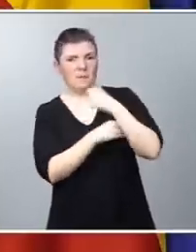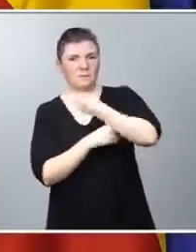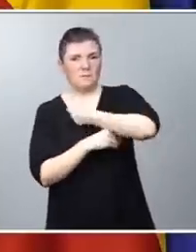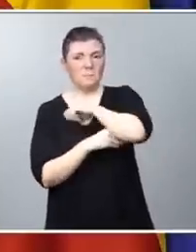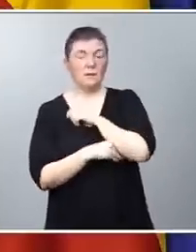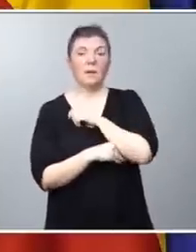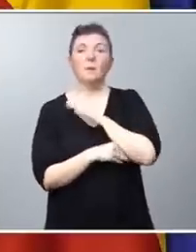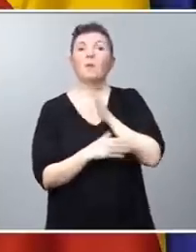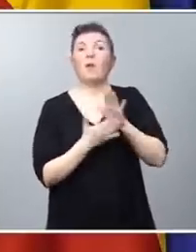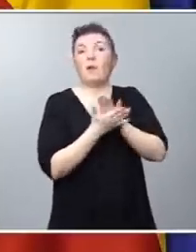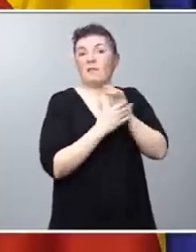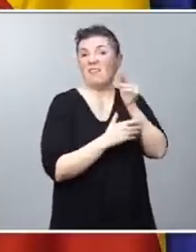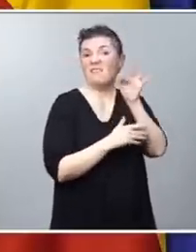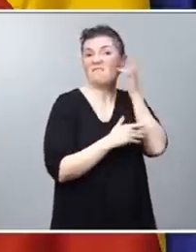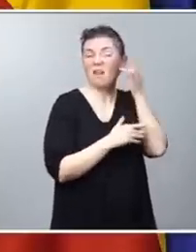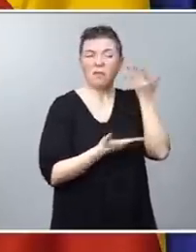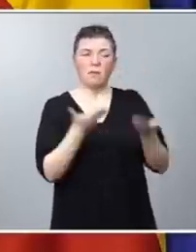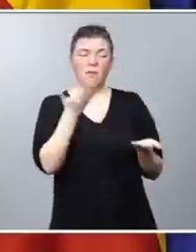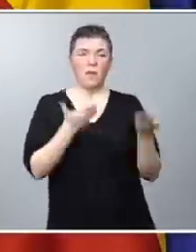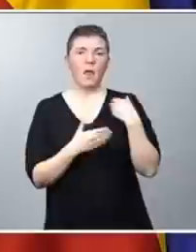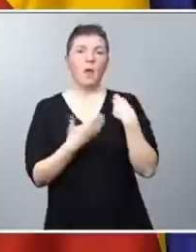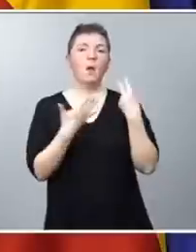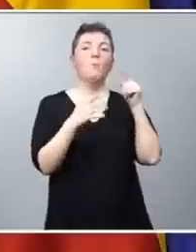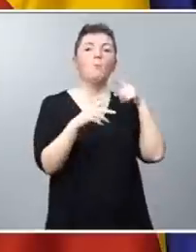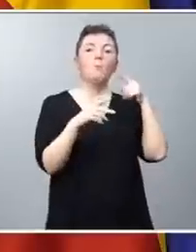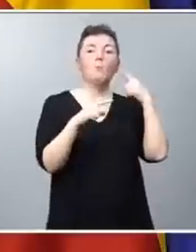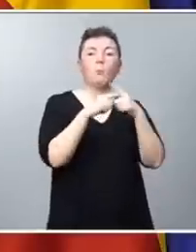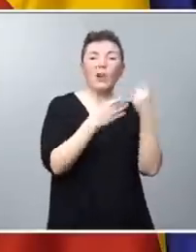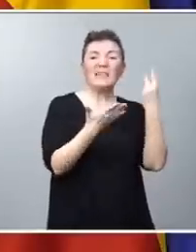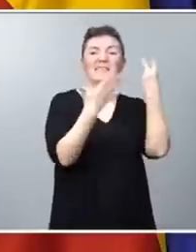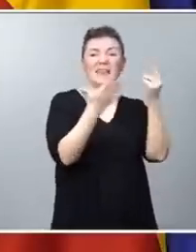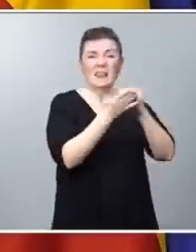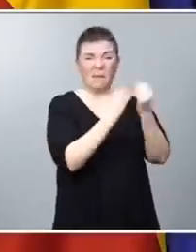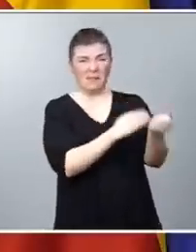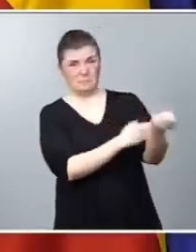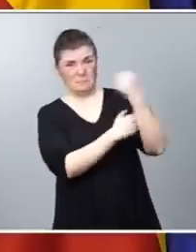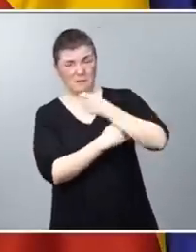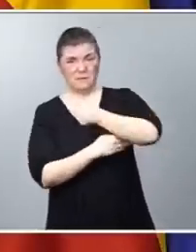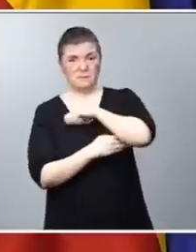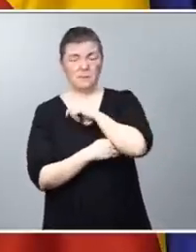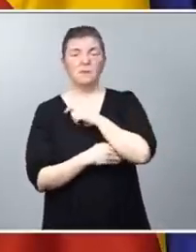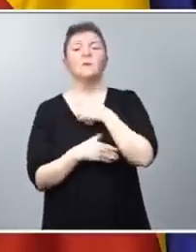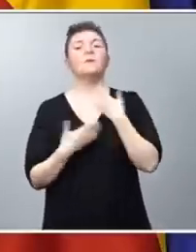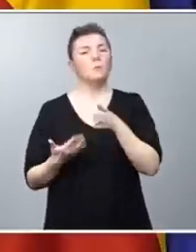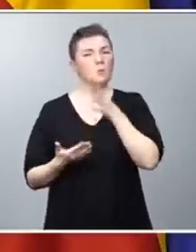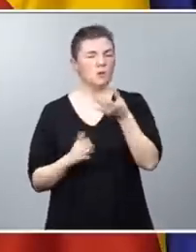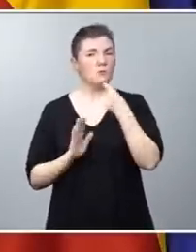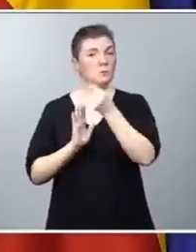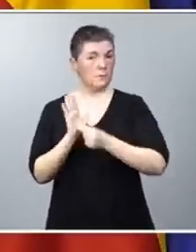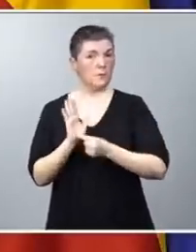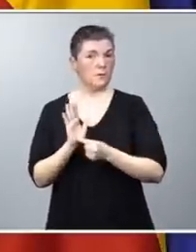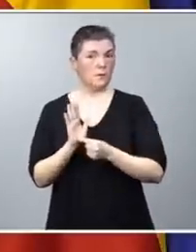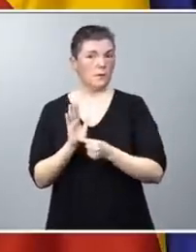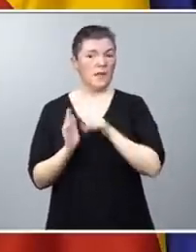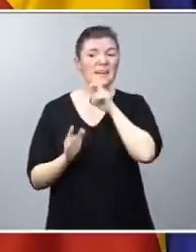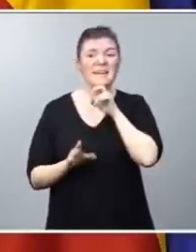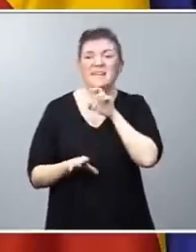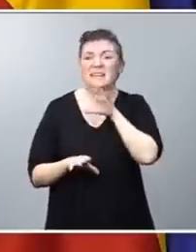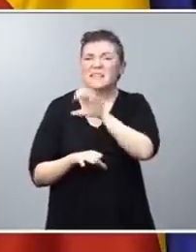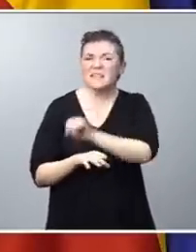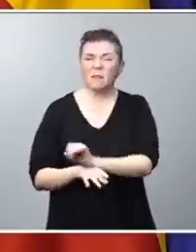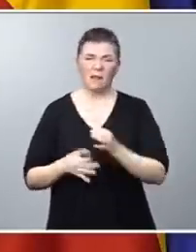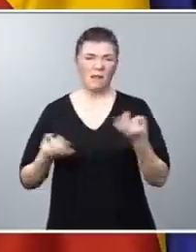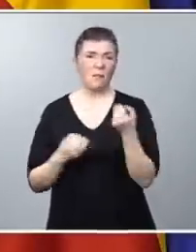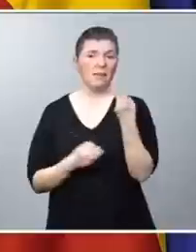Francia, tienen siete veces más viviendas sociales que las que tenemos nosotros. Por eso, la medida de reservar obligatoriamente el 30